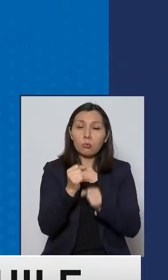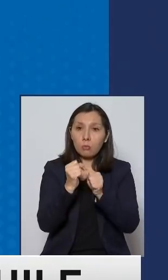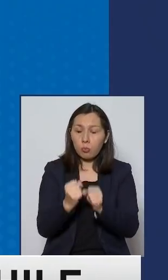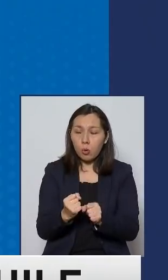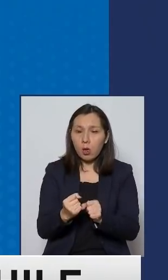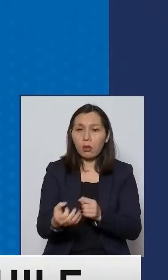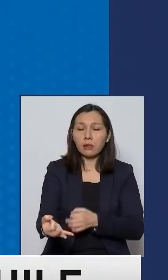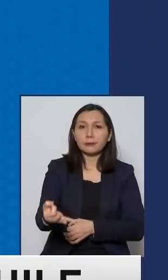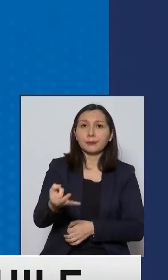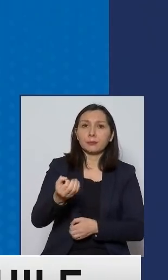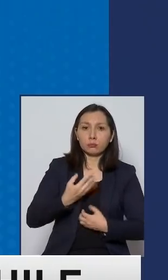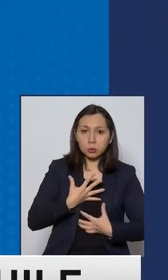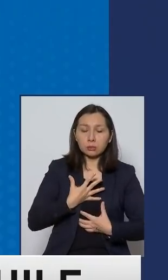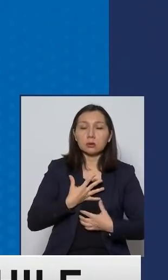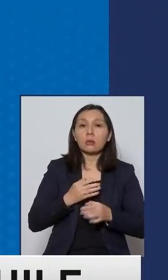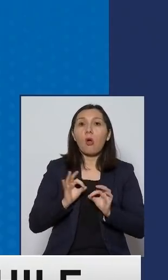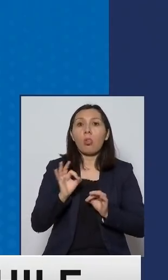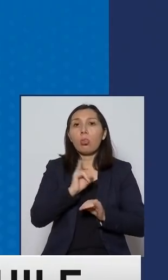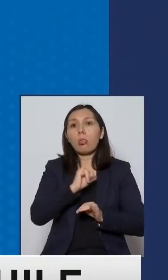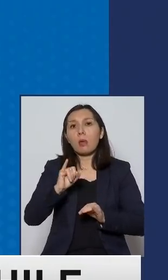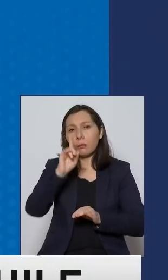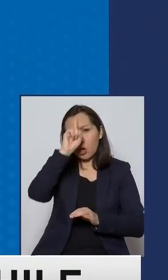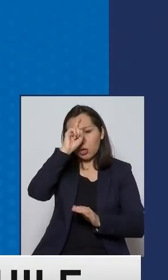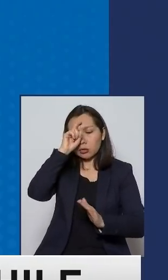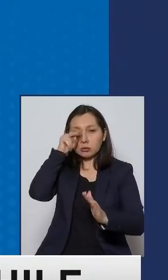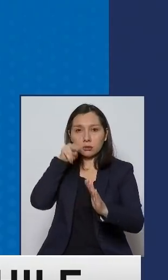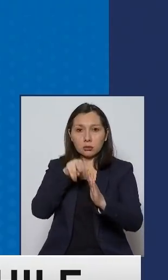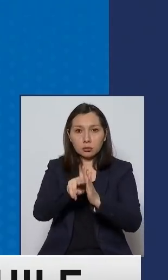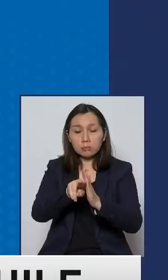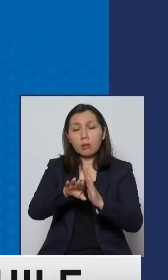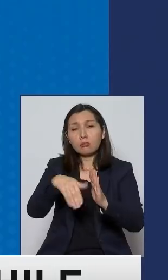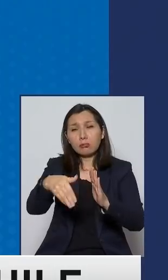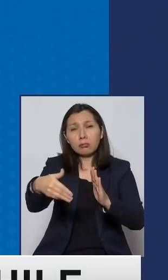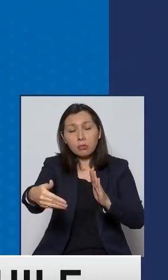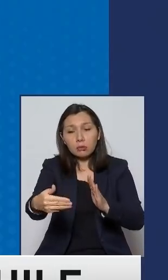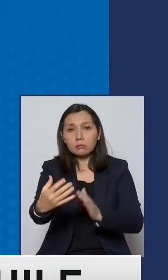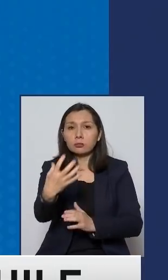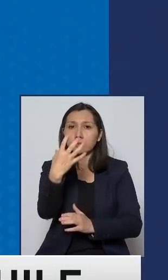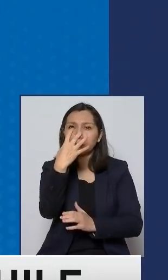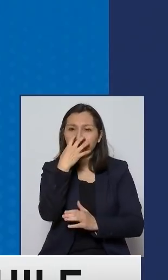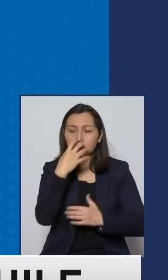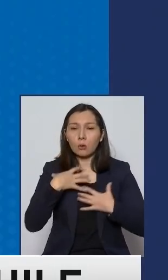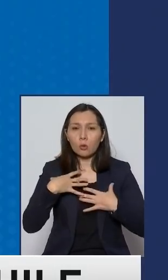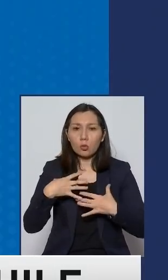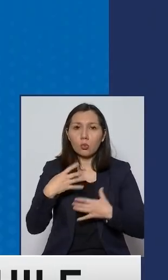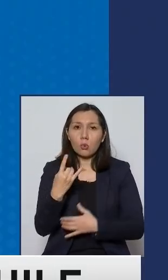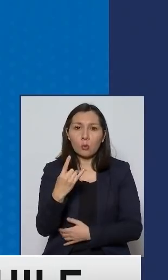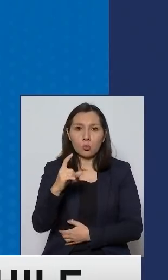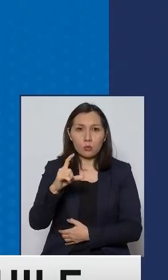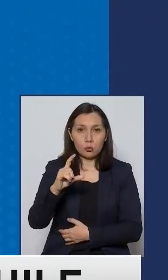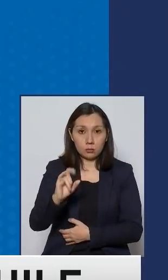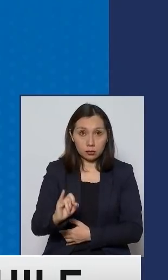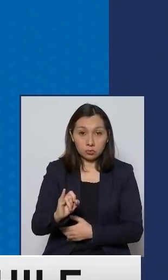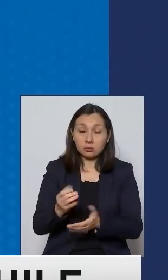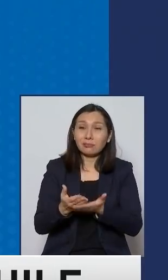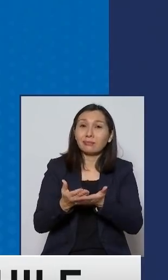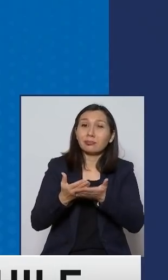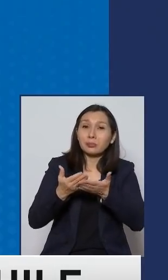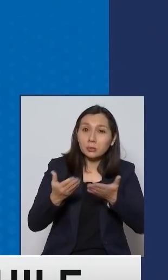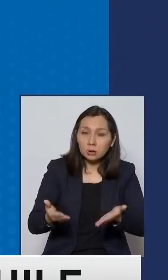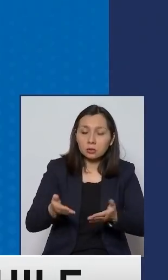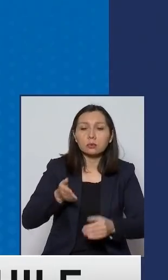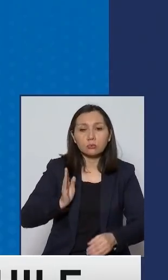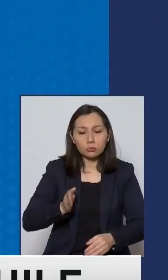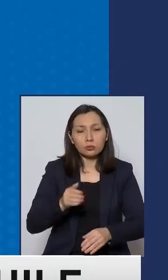víctima de terminar hospitalizado y de terminar en una unidad de cuidados intensivos. Es por eso que